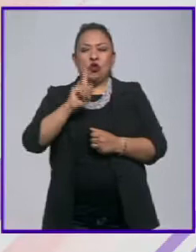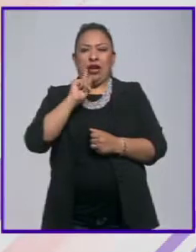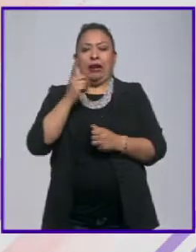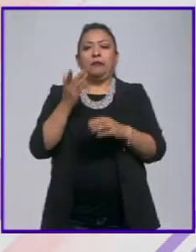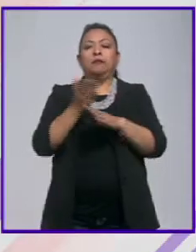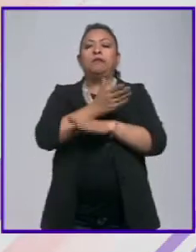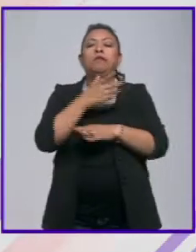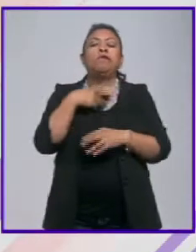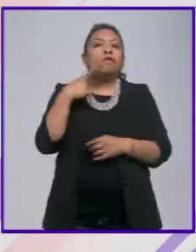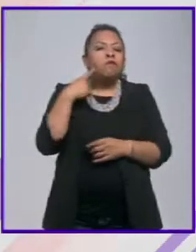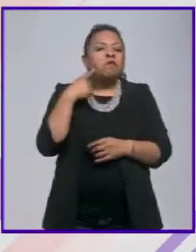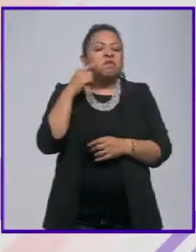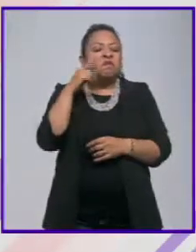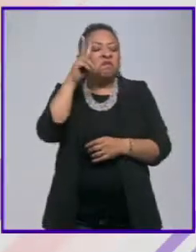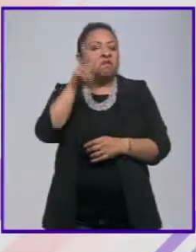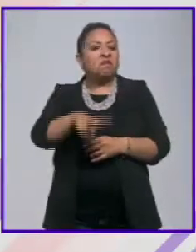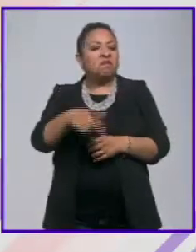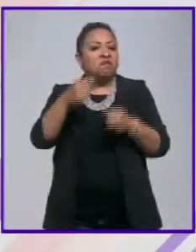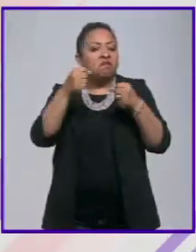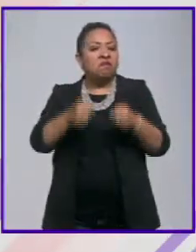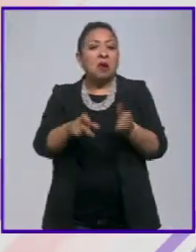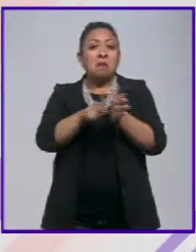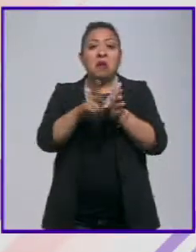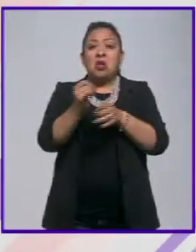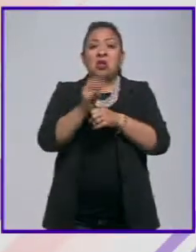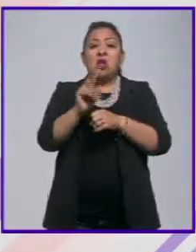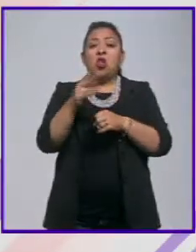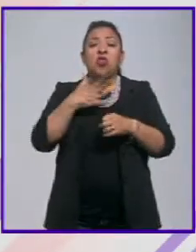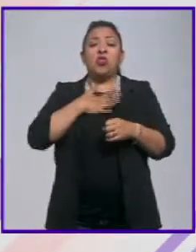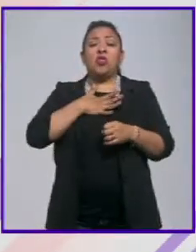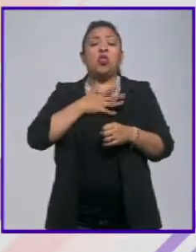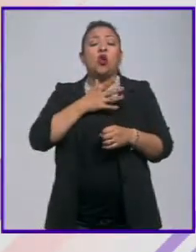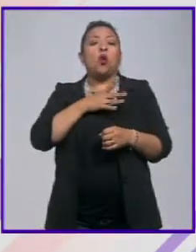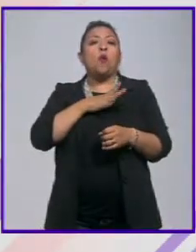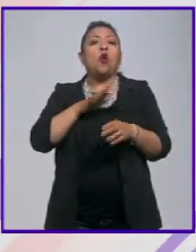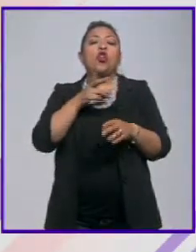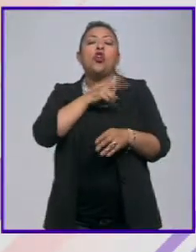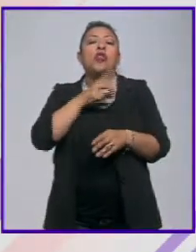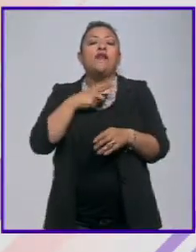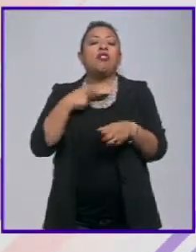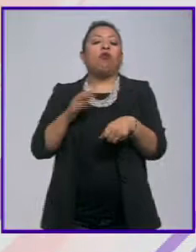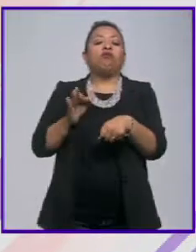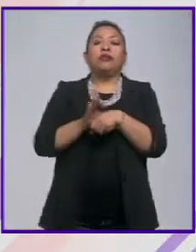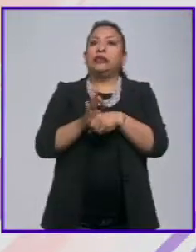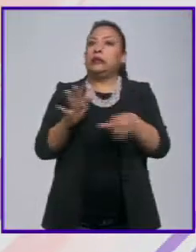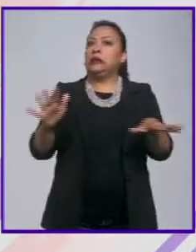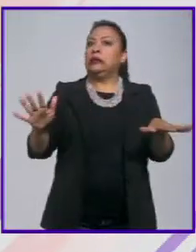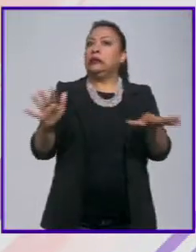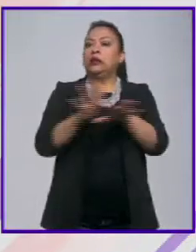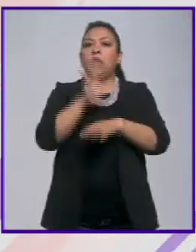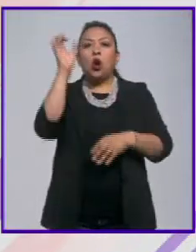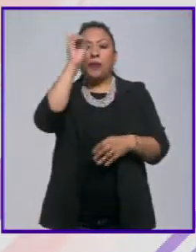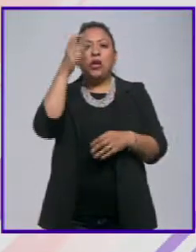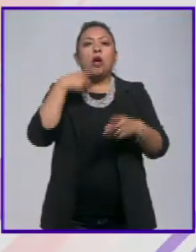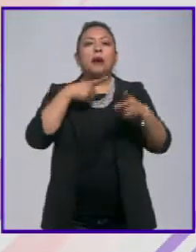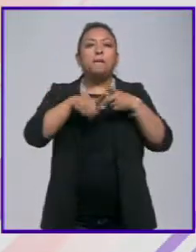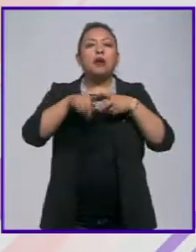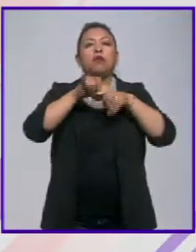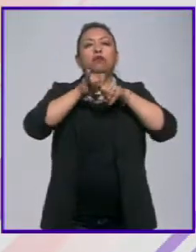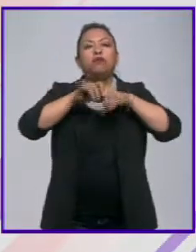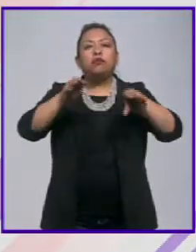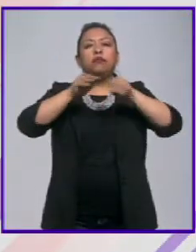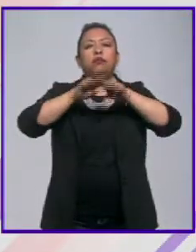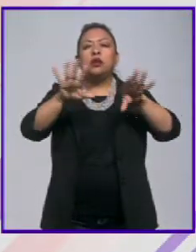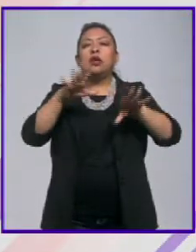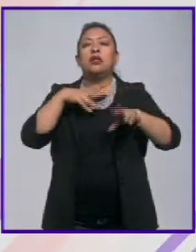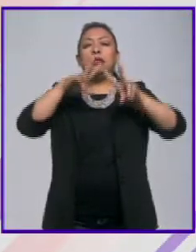escuchado y creía firmemente en que el periodista no debe ser activista, cambió radicalmente su opinión. Inició una campaña que se llama